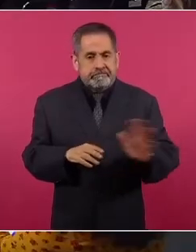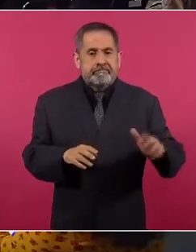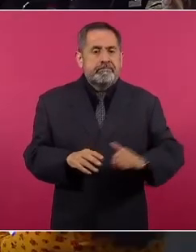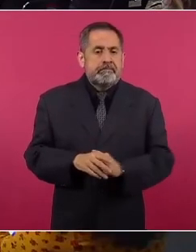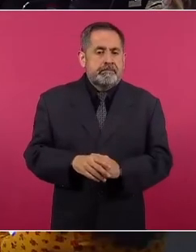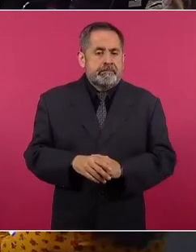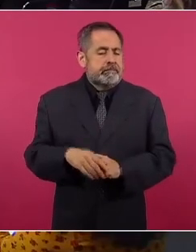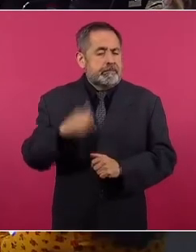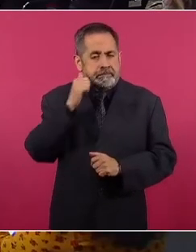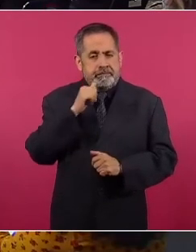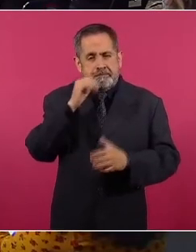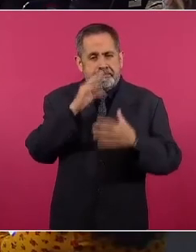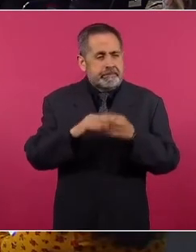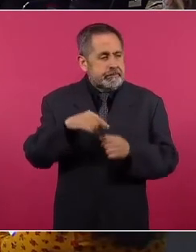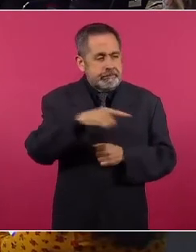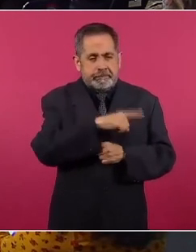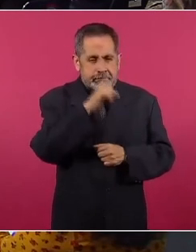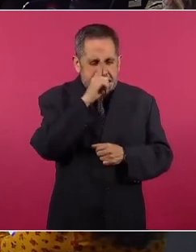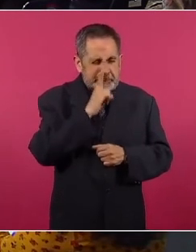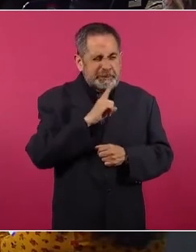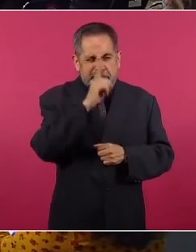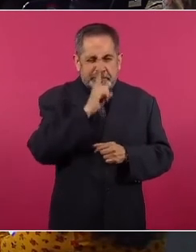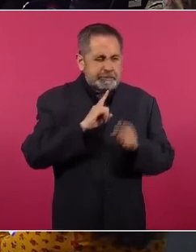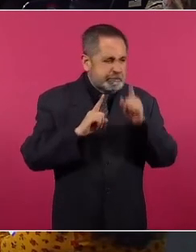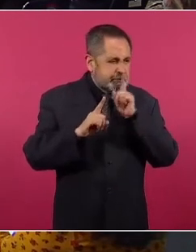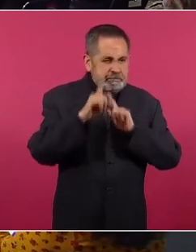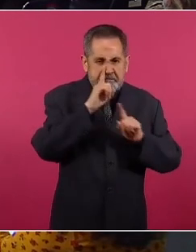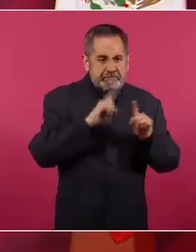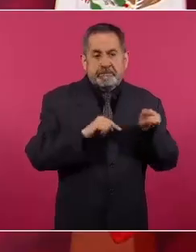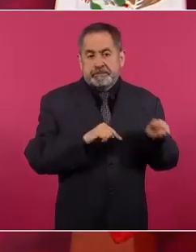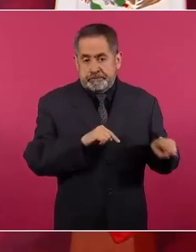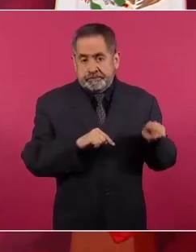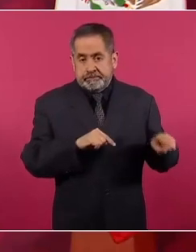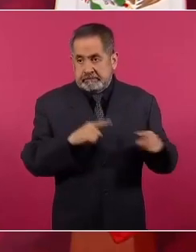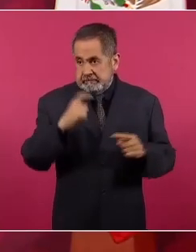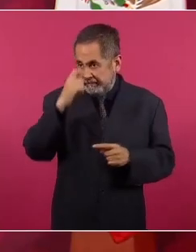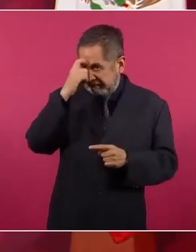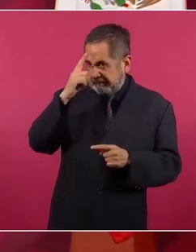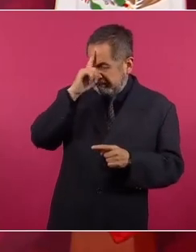Siempre hemos hablado de las mentiras que fueron creando,